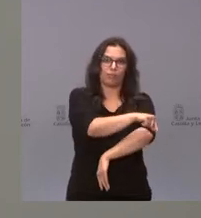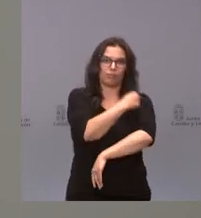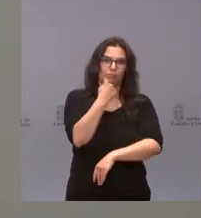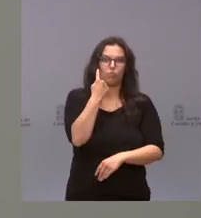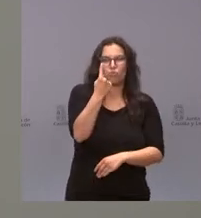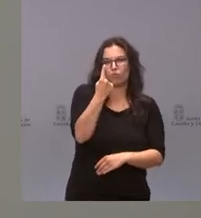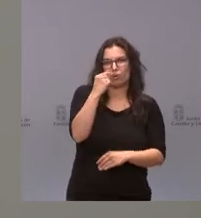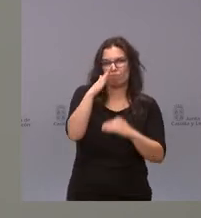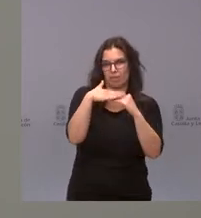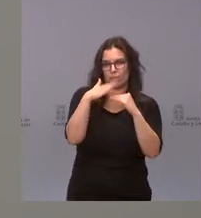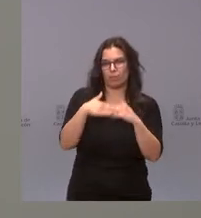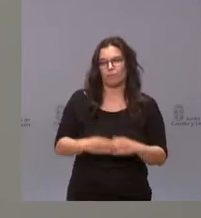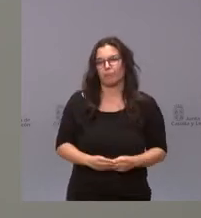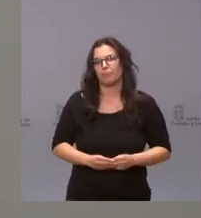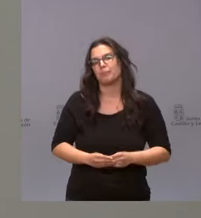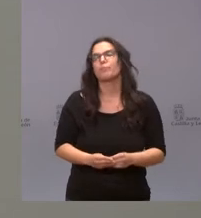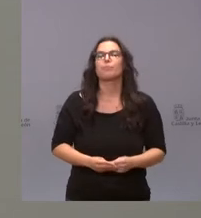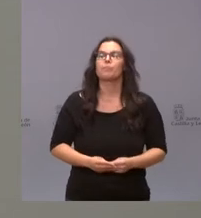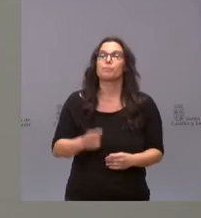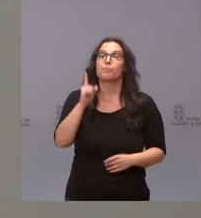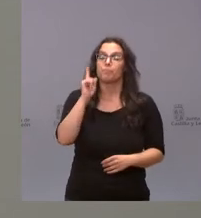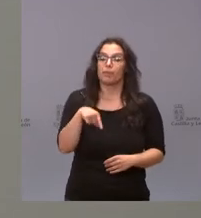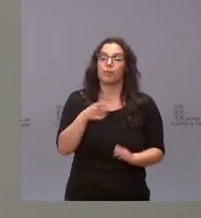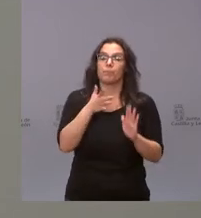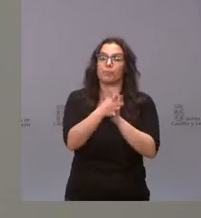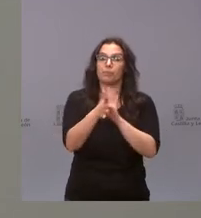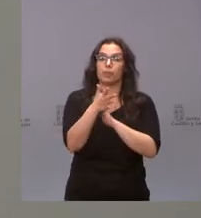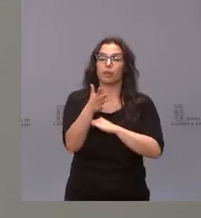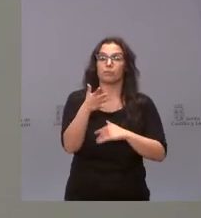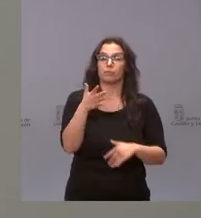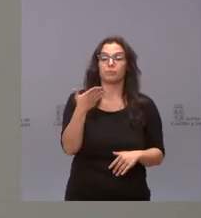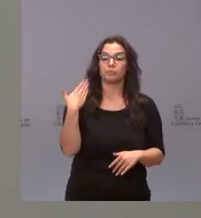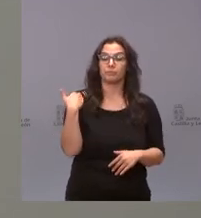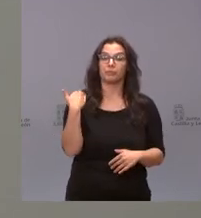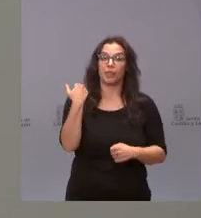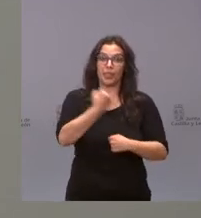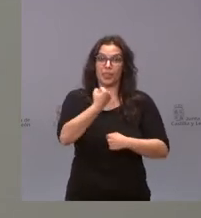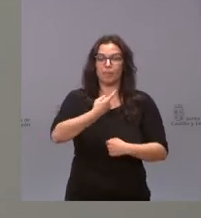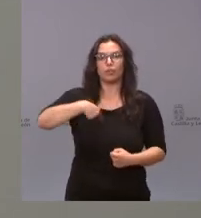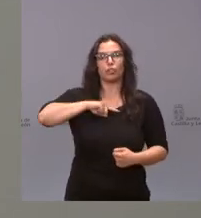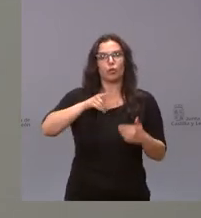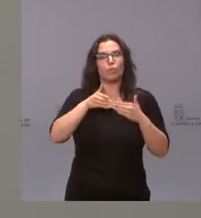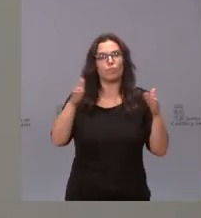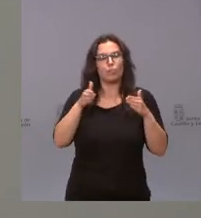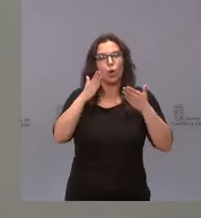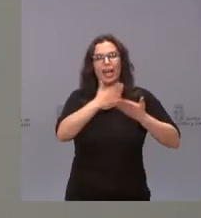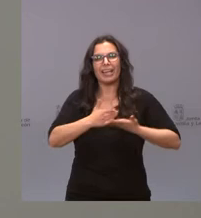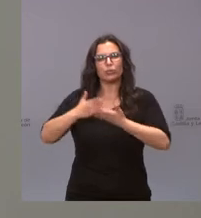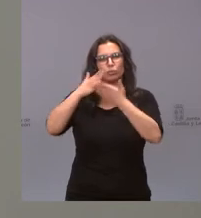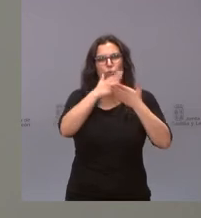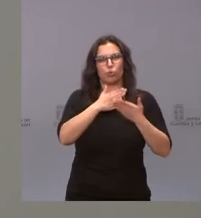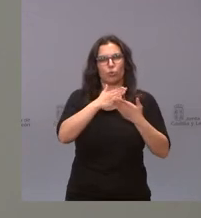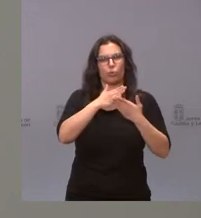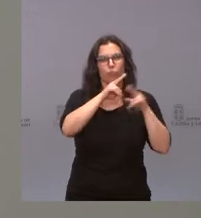A este respecto, señalar también que en diciembre iniciamos un estudio serológico,